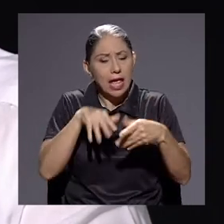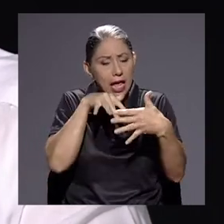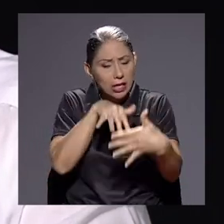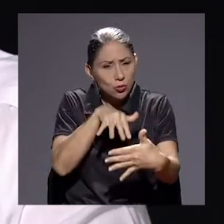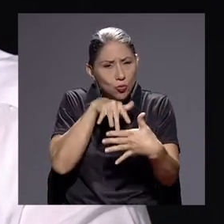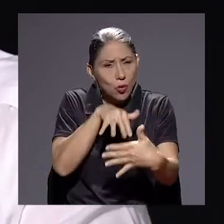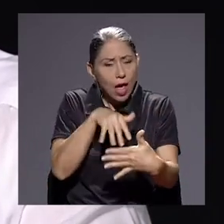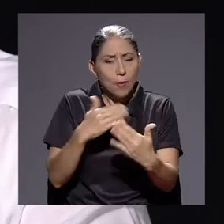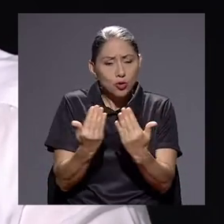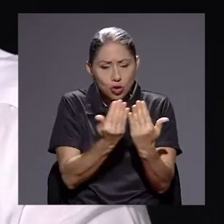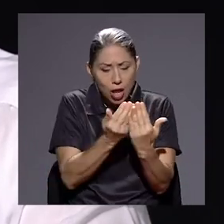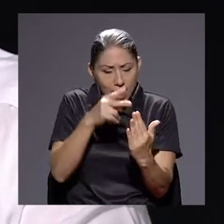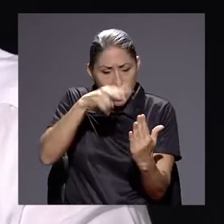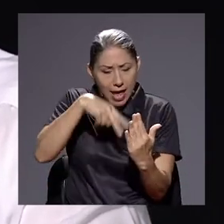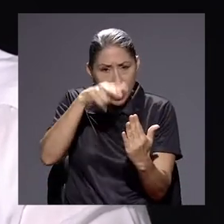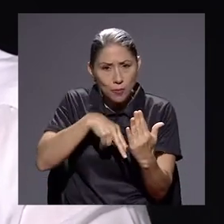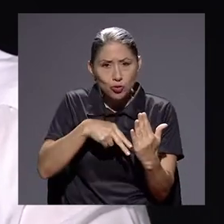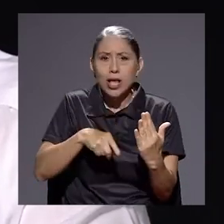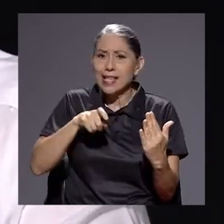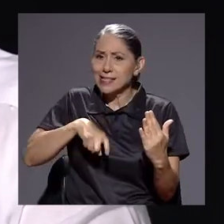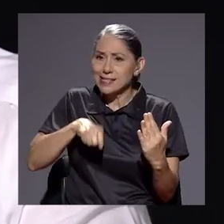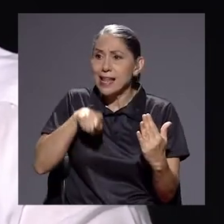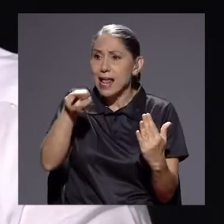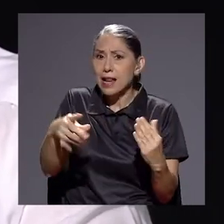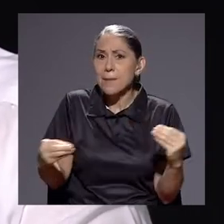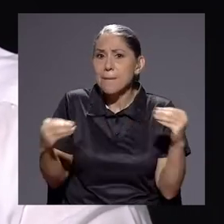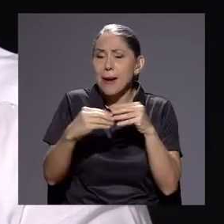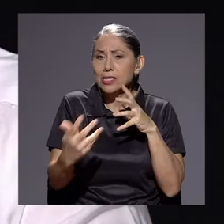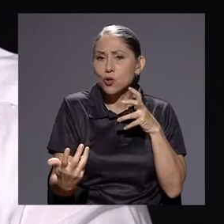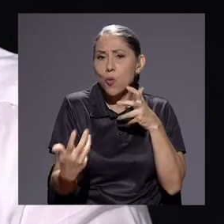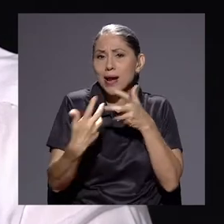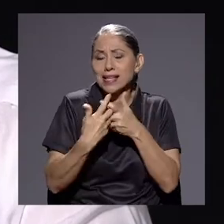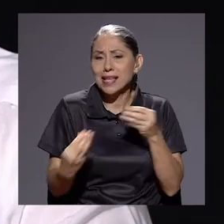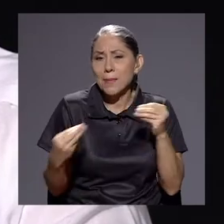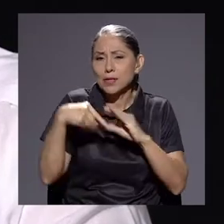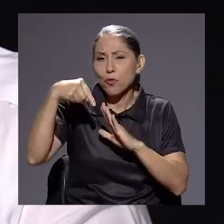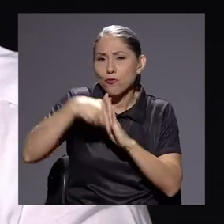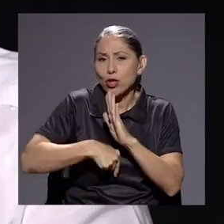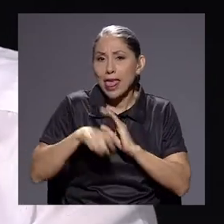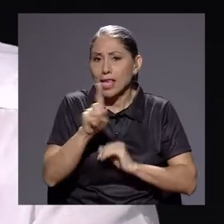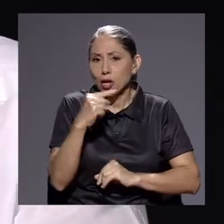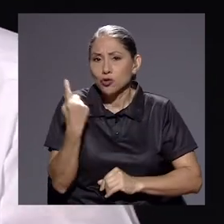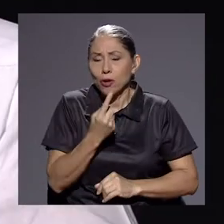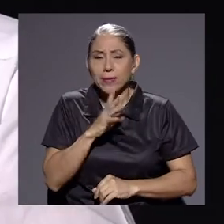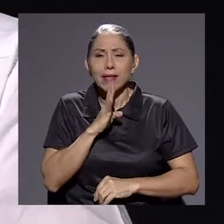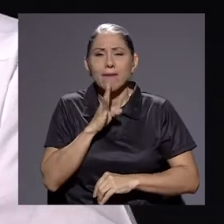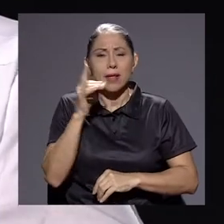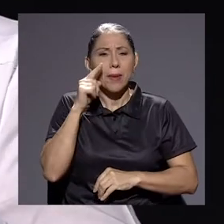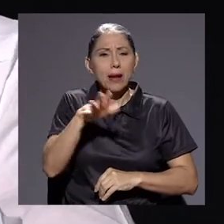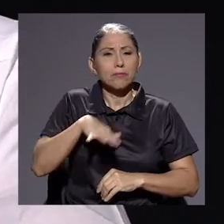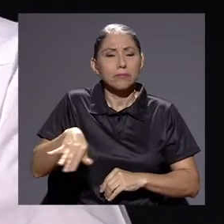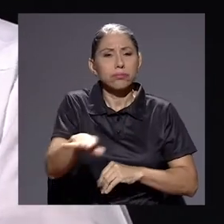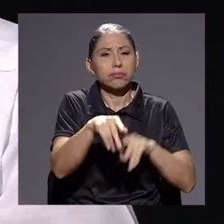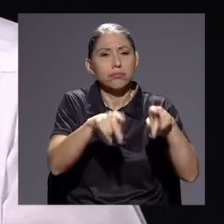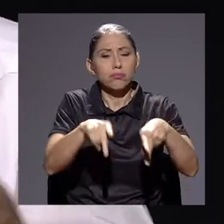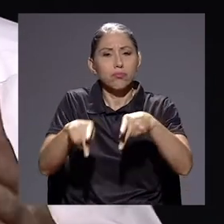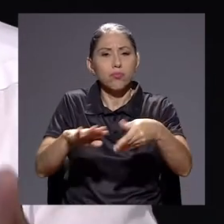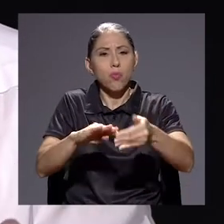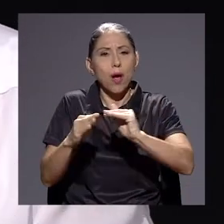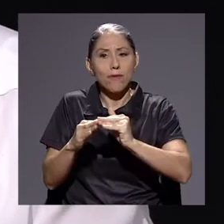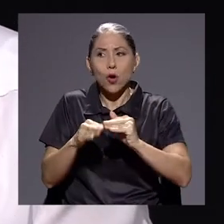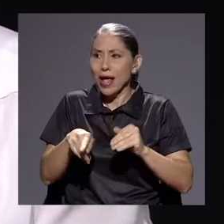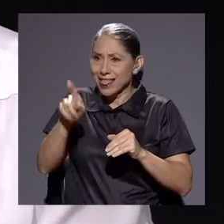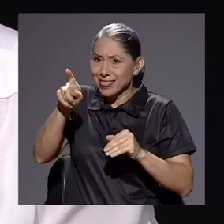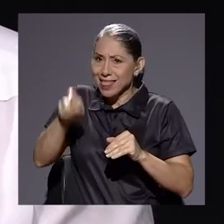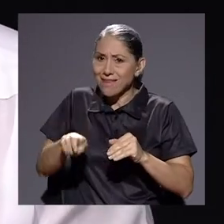más coherencia, mayor profundidad, y que no hable para el pueblo solamente, sino también que debata técnicamente con la